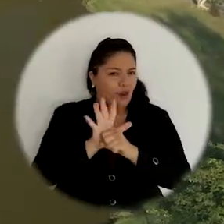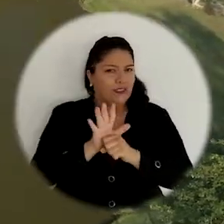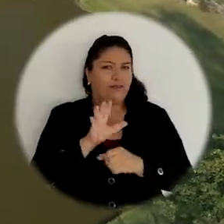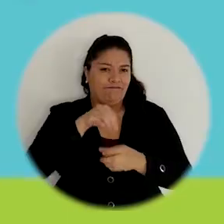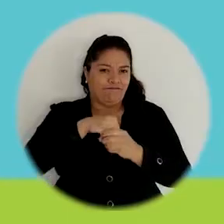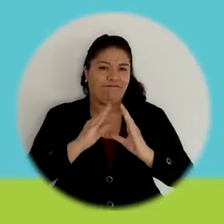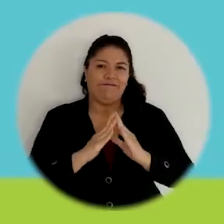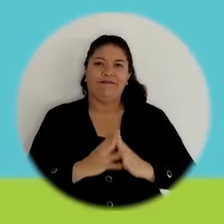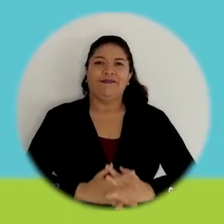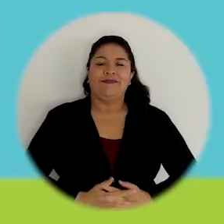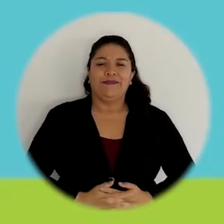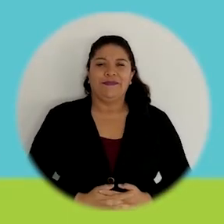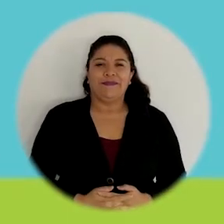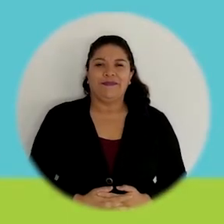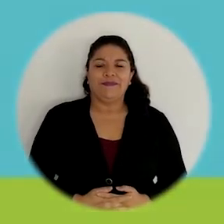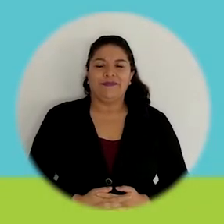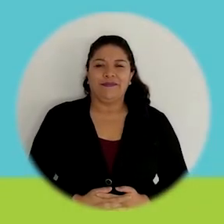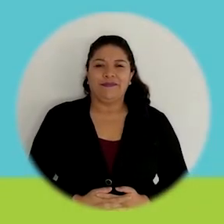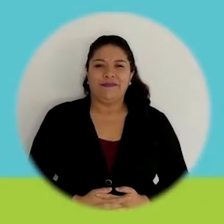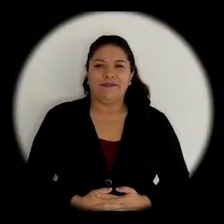pandemia. ¡Gracias! ¡Gracias! ¡Gracias! ¡Gracias!